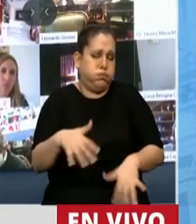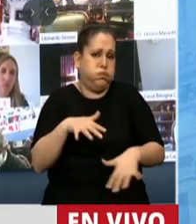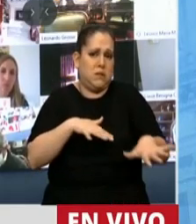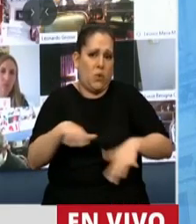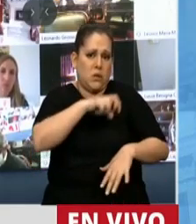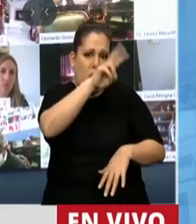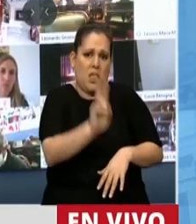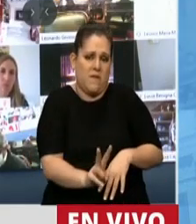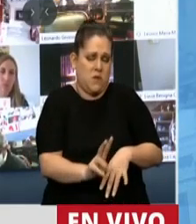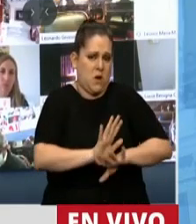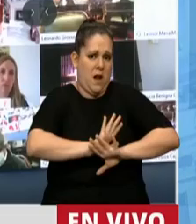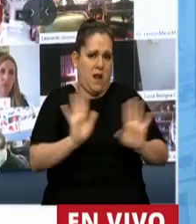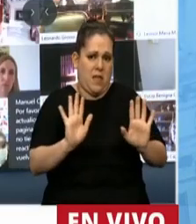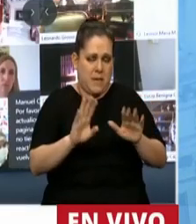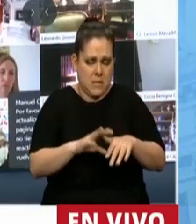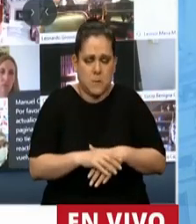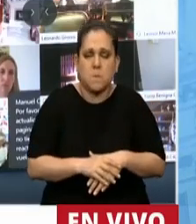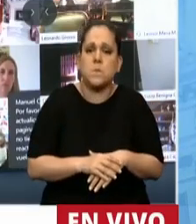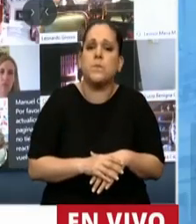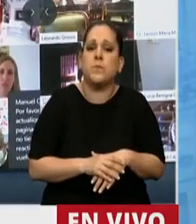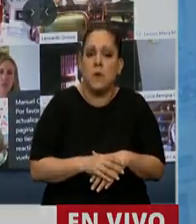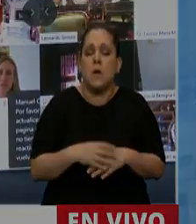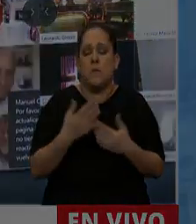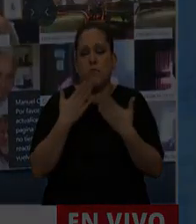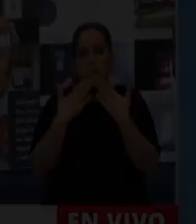Venezuela. Nada más, señor Presidente. Muchas gracias, diputado Suárez Lastra.